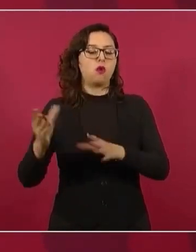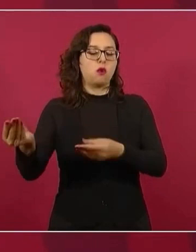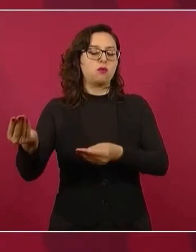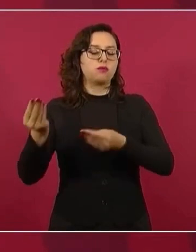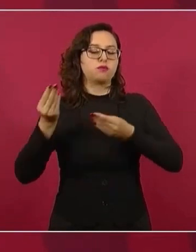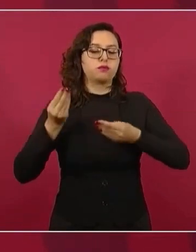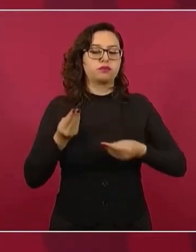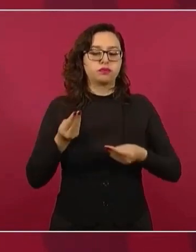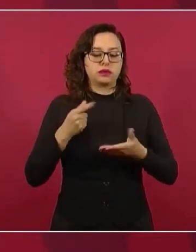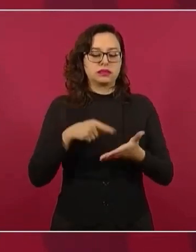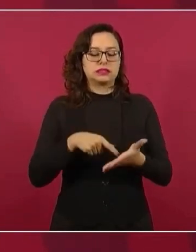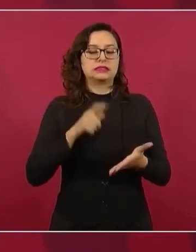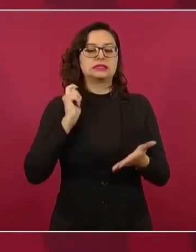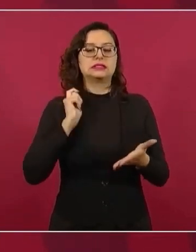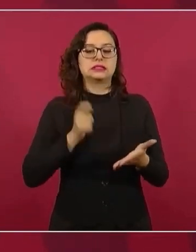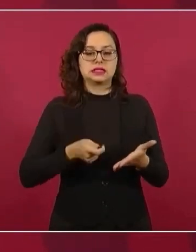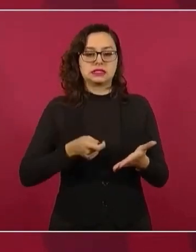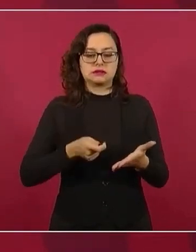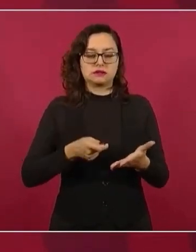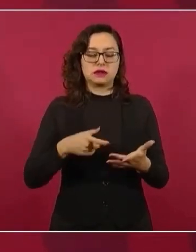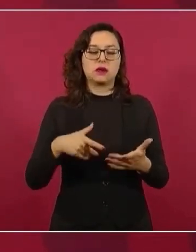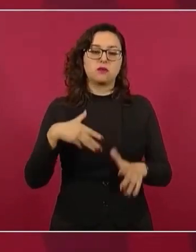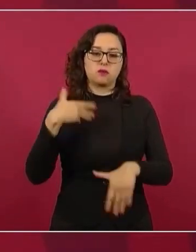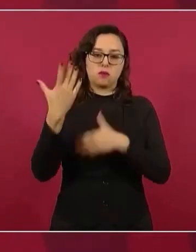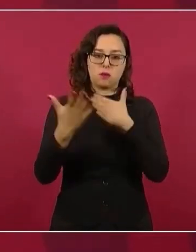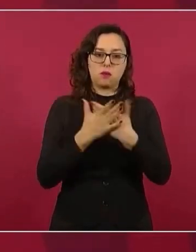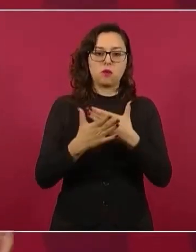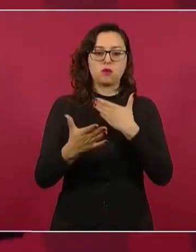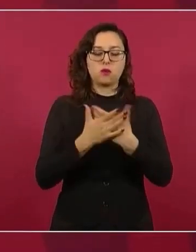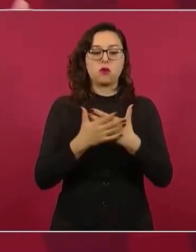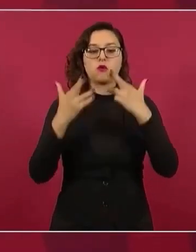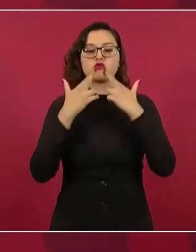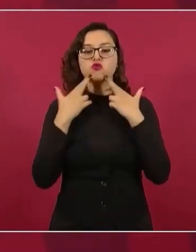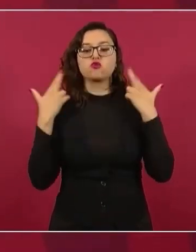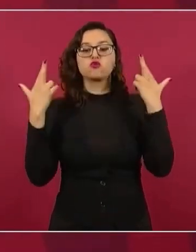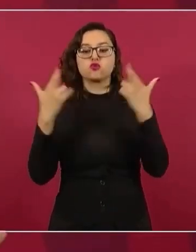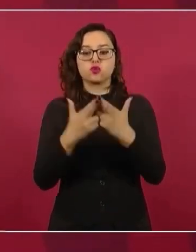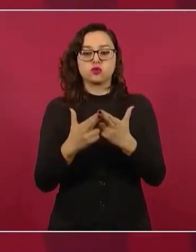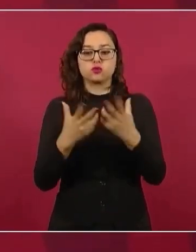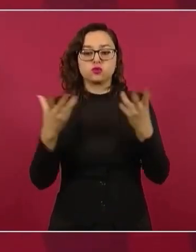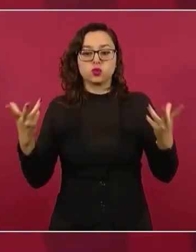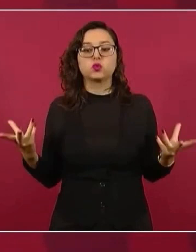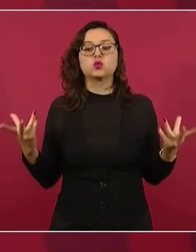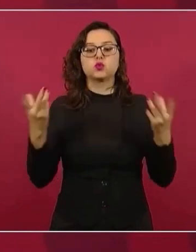una reunión de países